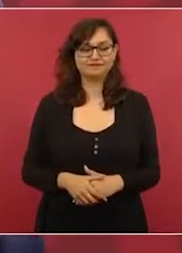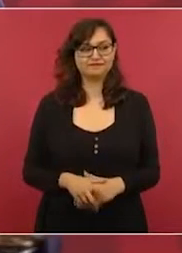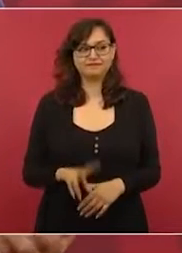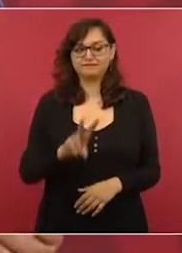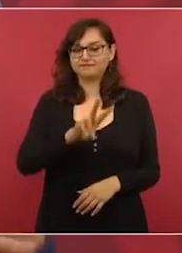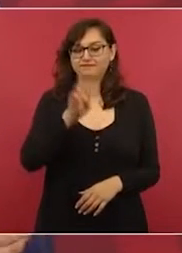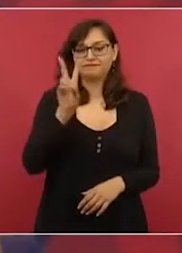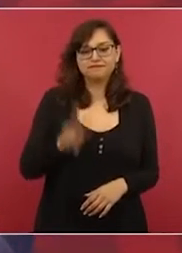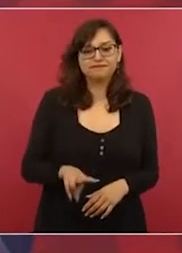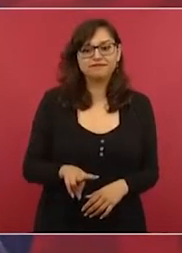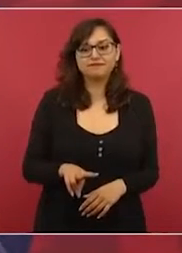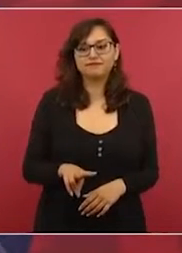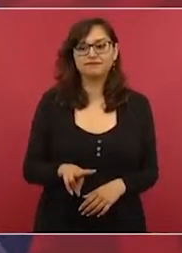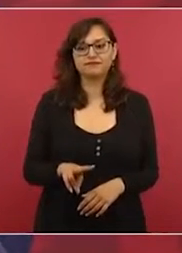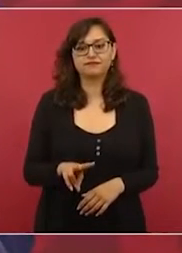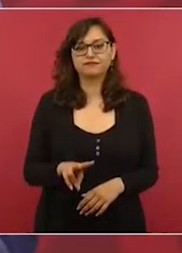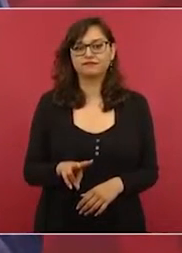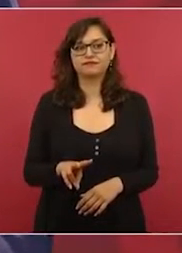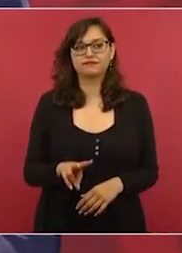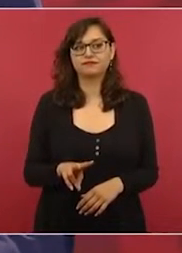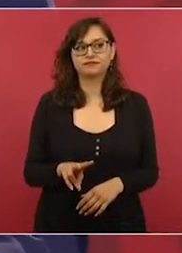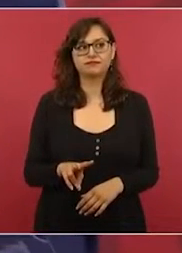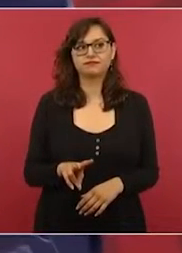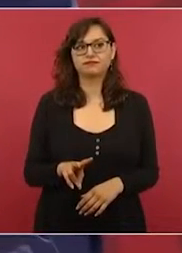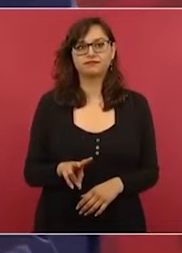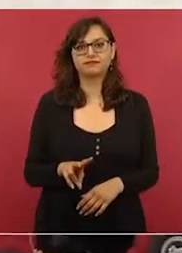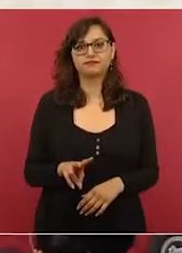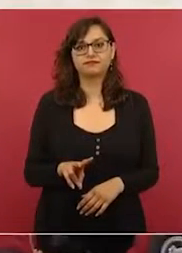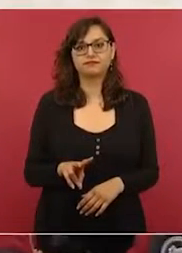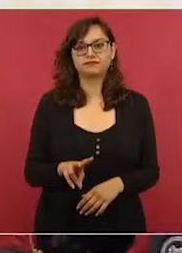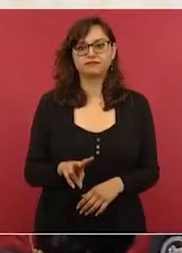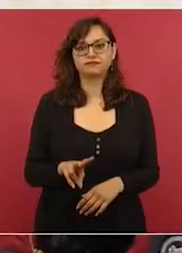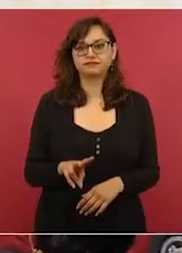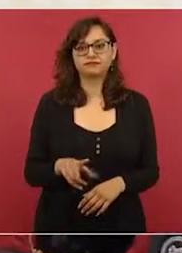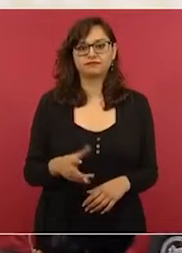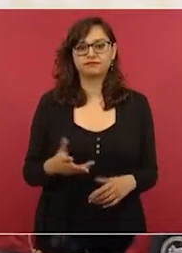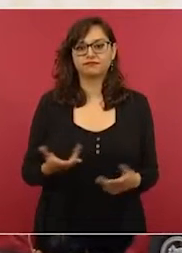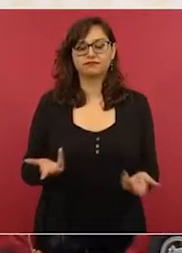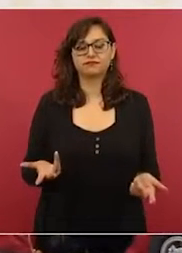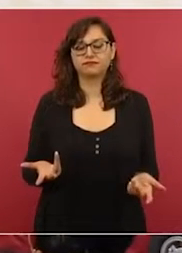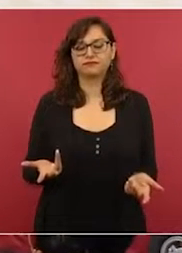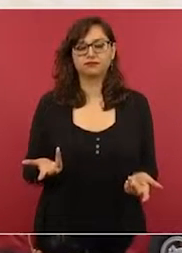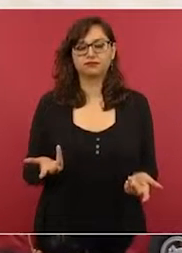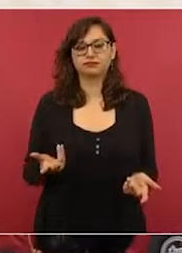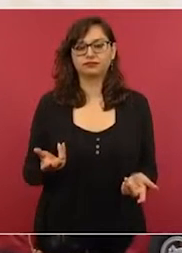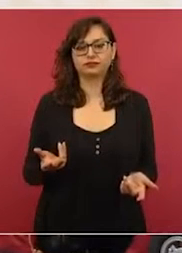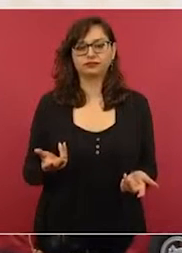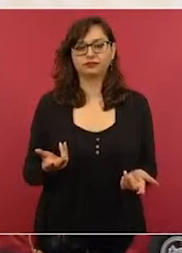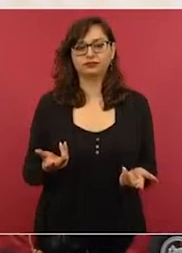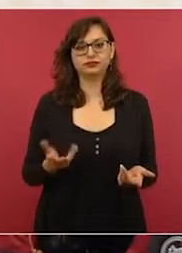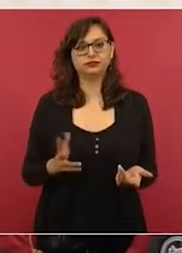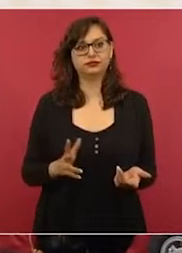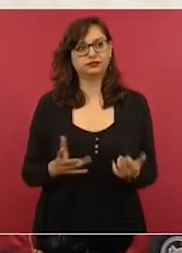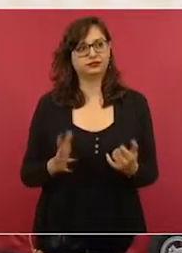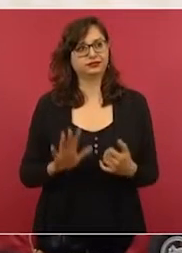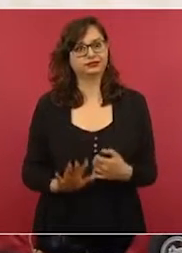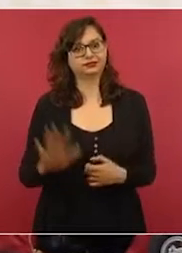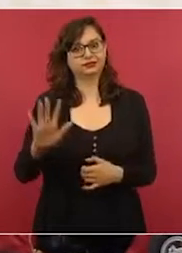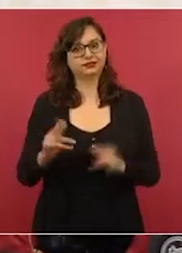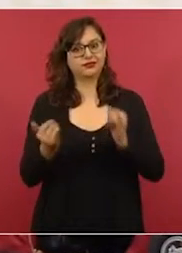regresar a la Guerra Fría,